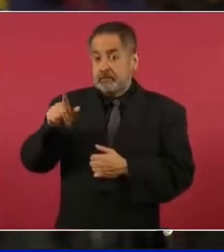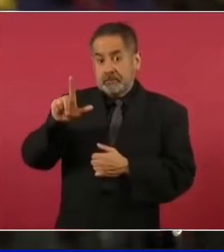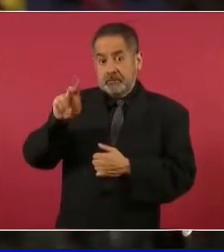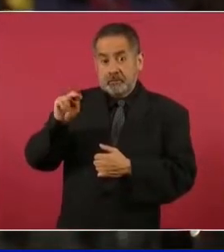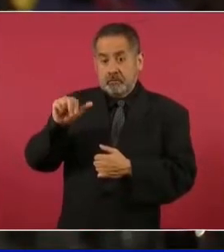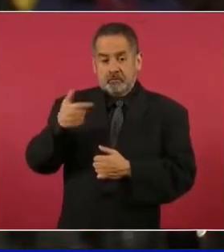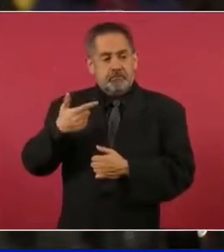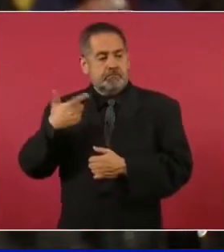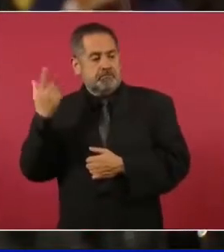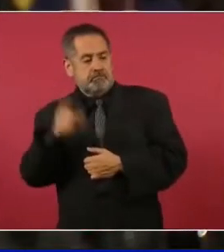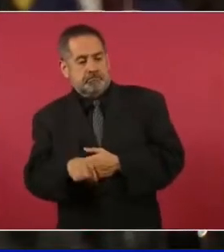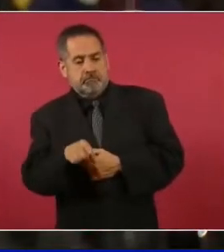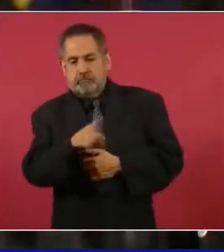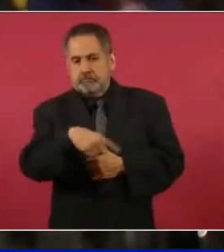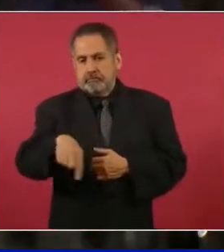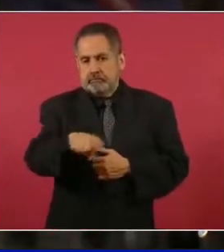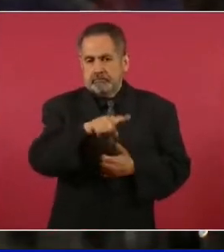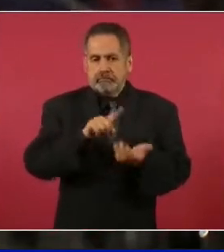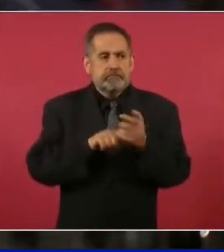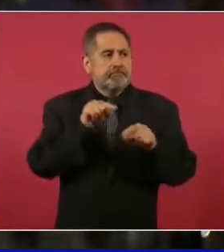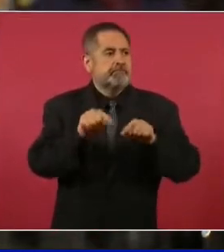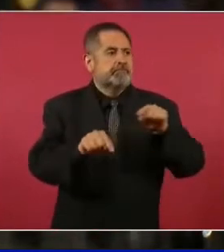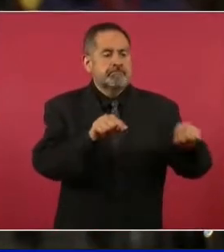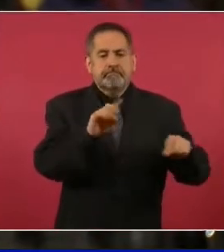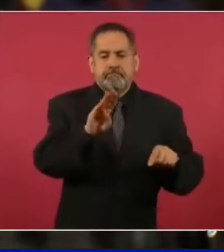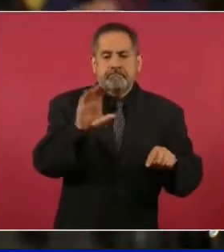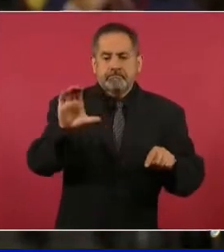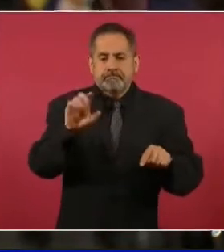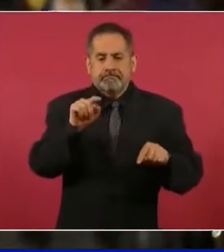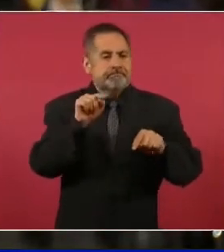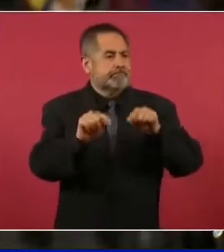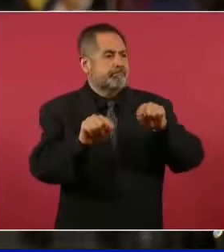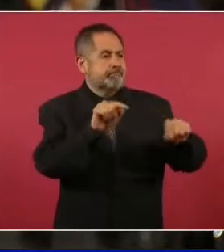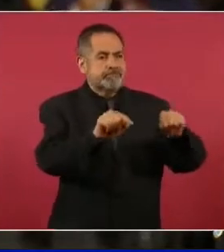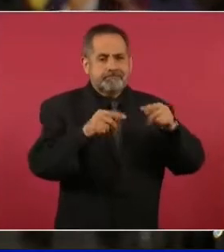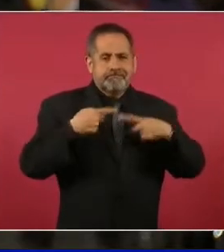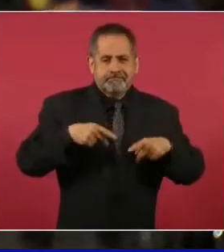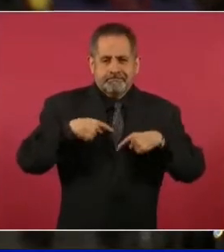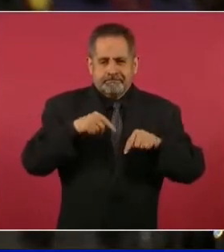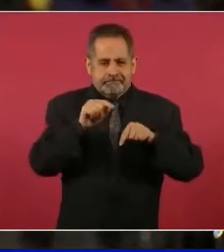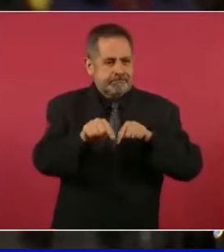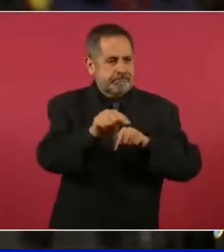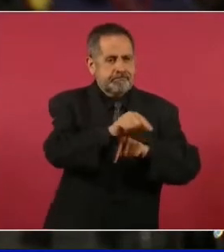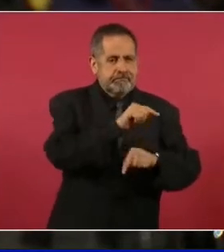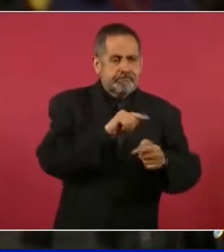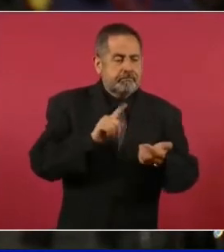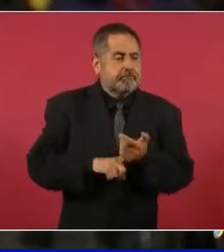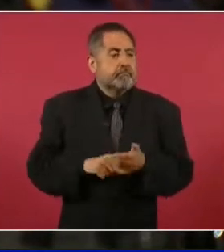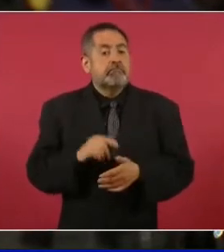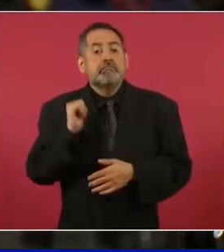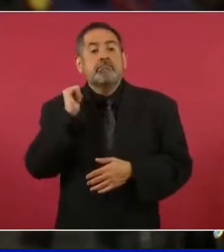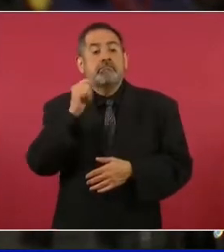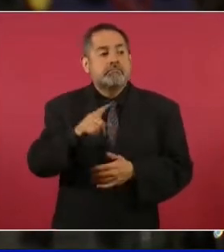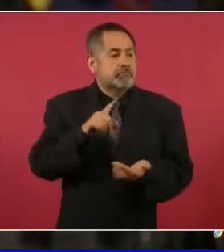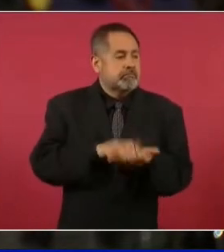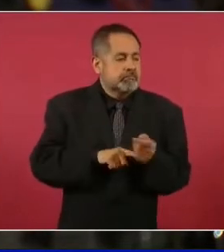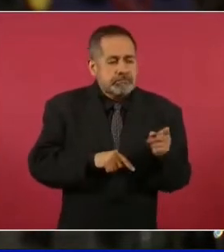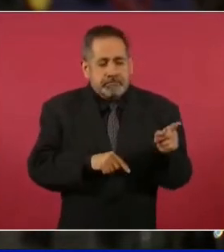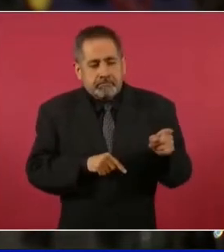hacia elementos desplegados en Baja California para anular de alguna manera a quienes integraban